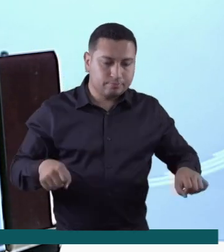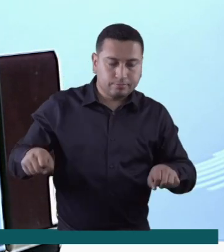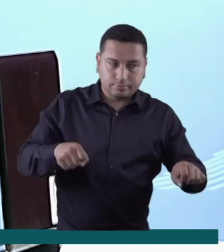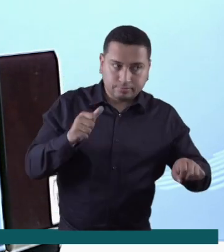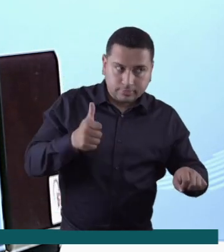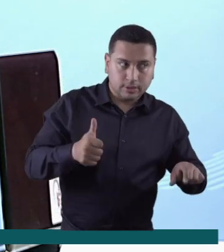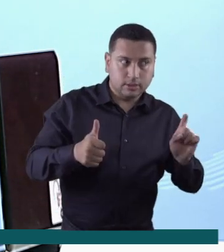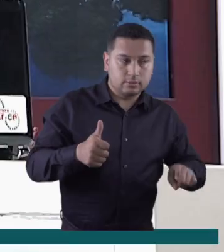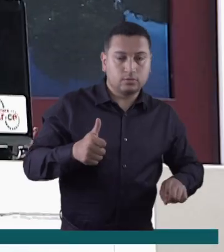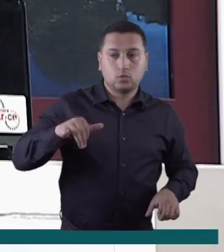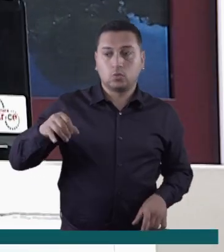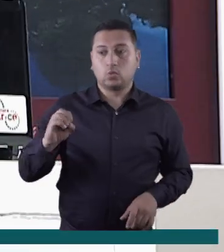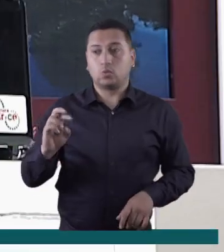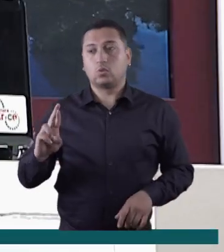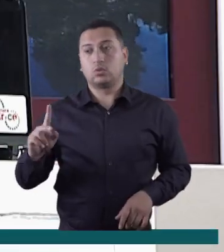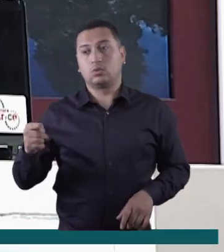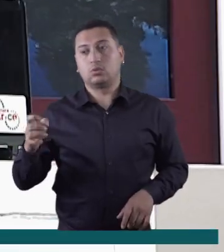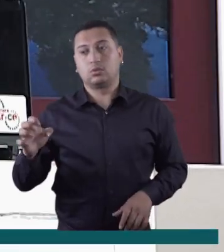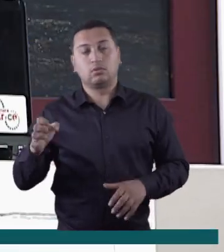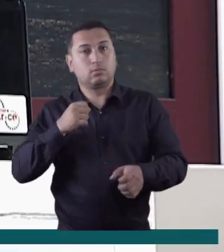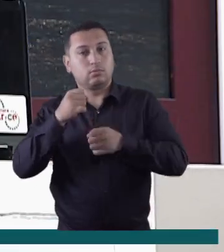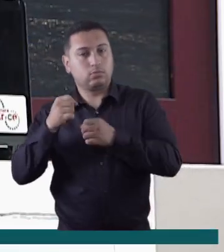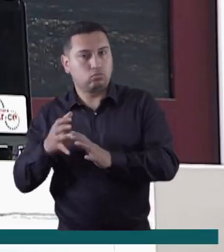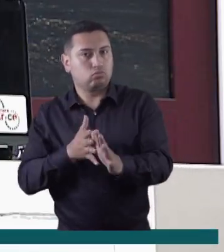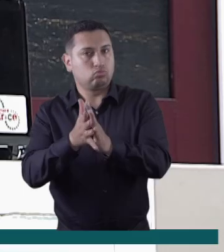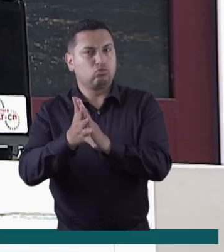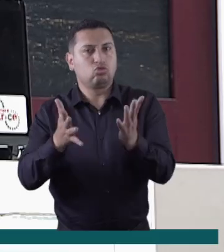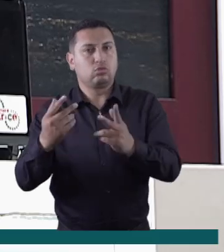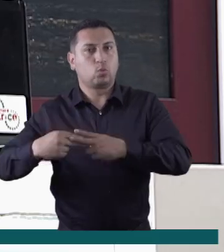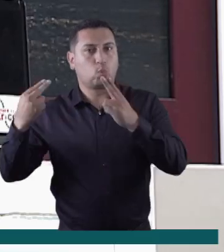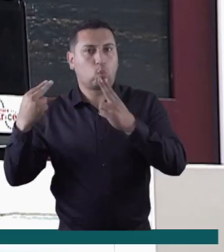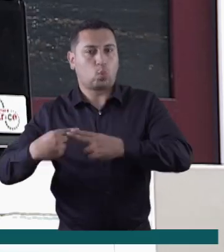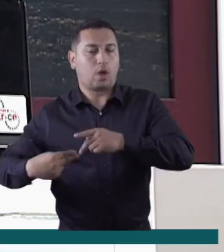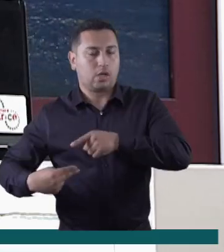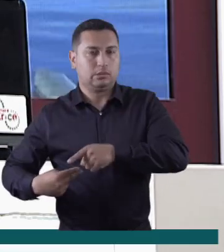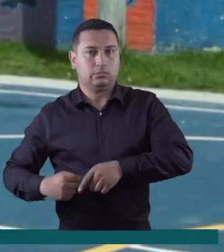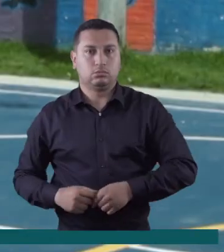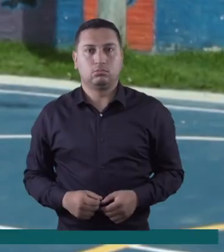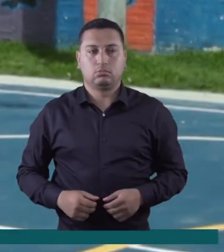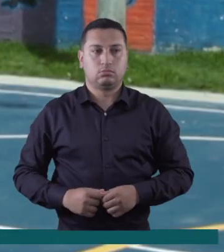más comunes al volante. Jorge Torres nos tiene toda la información desde Tunja.